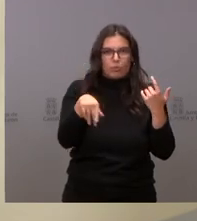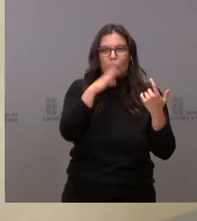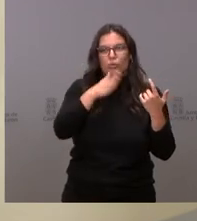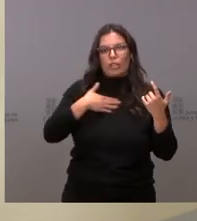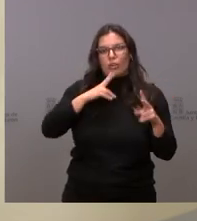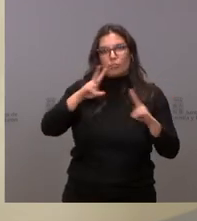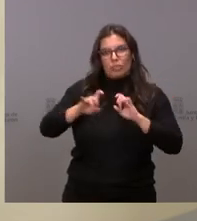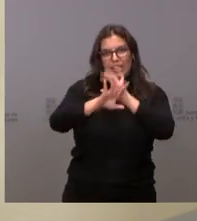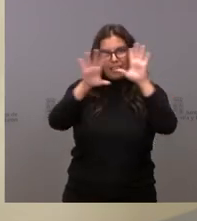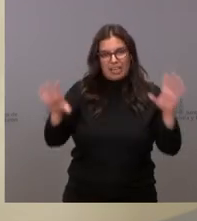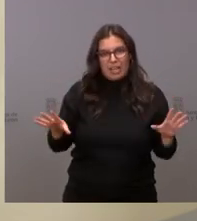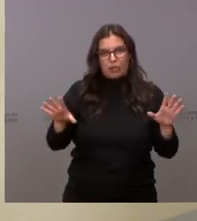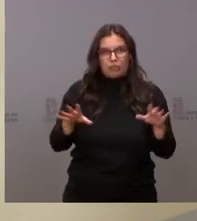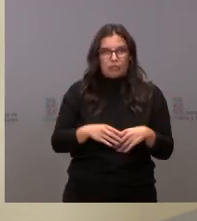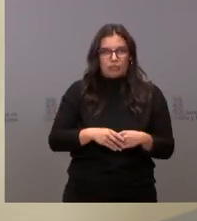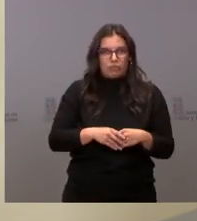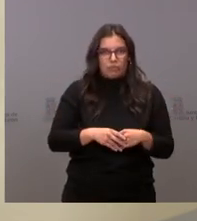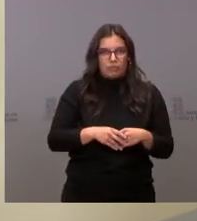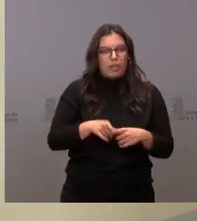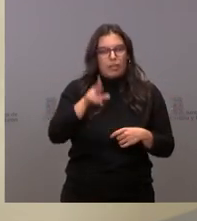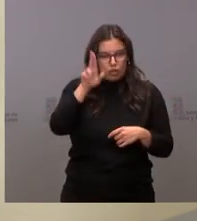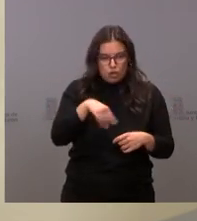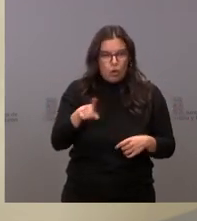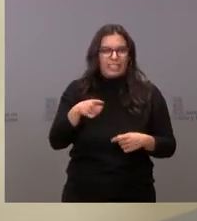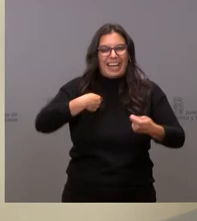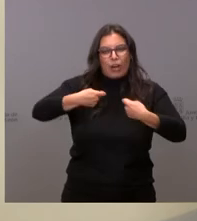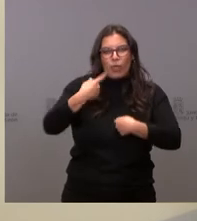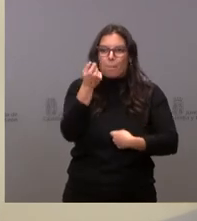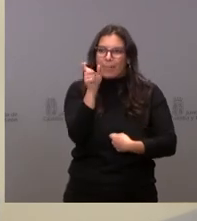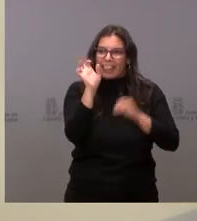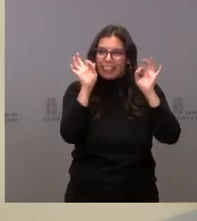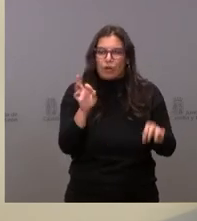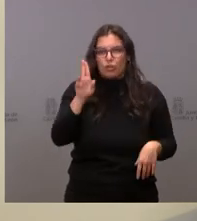con claridad que se hubiera planteado en esos términos no está planteada la negociación en esos términos